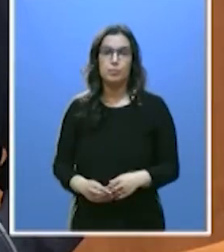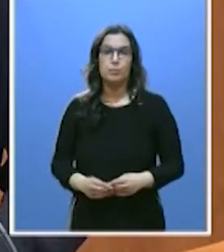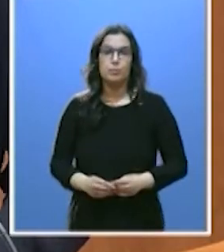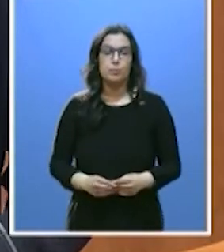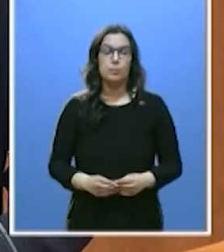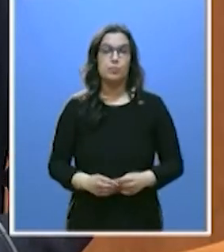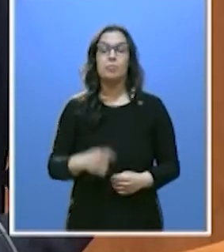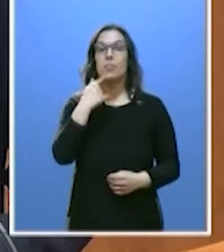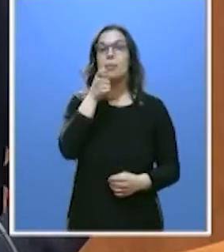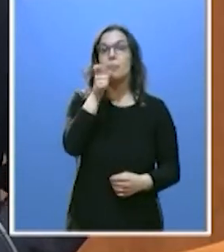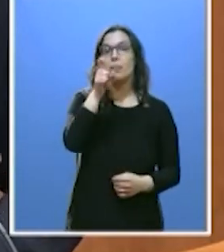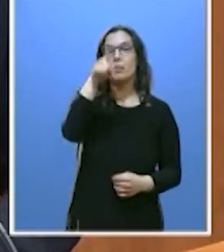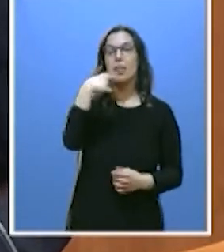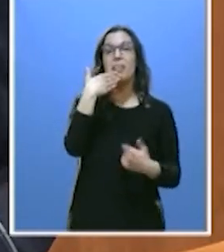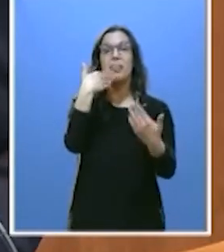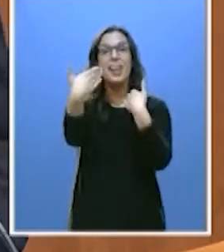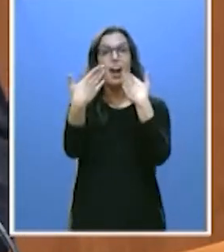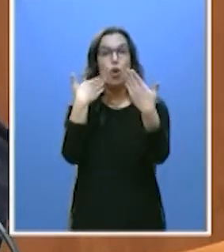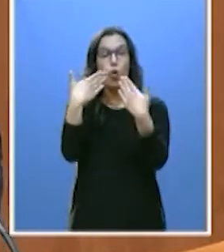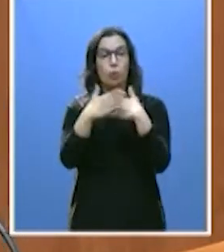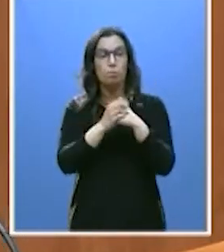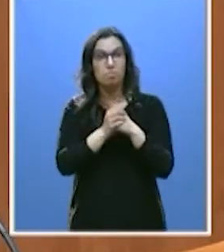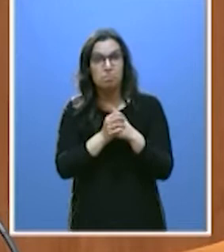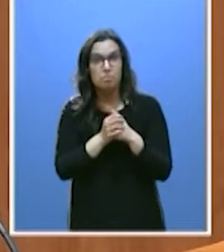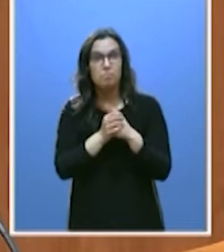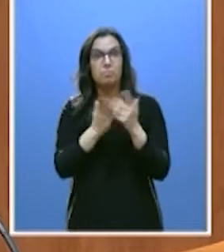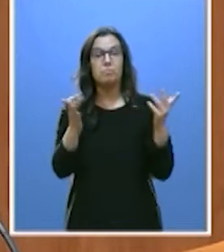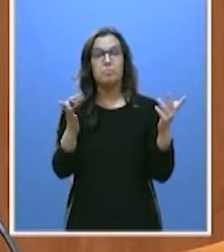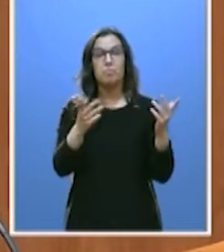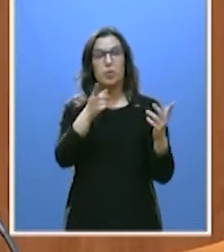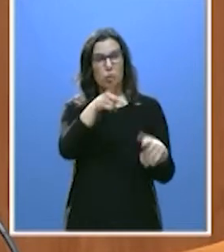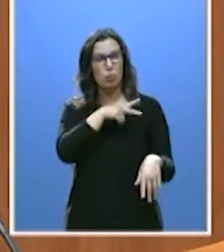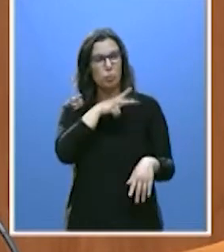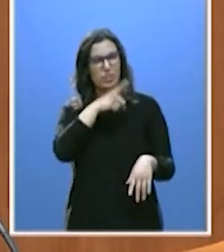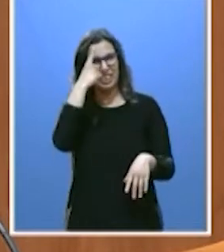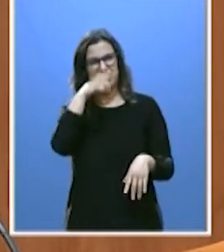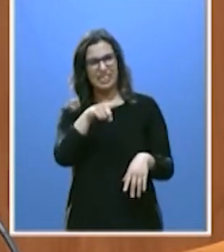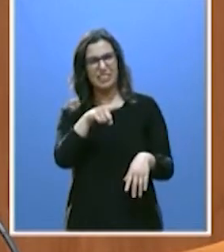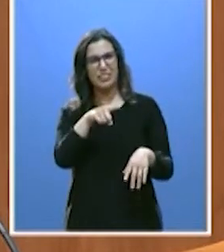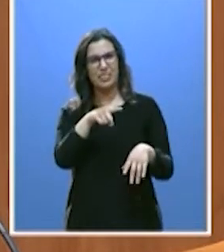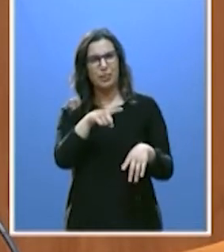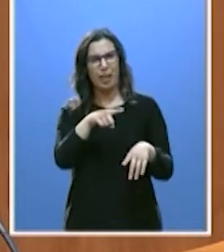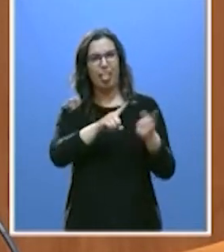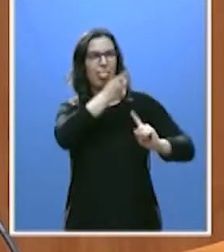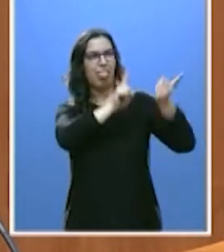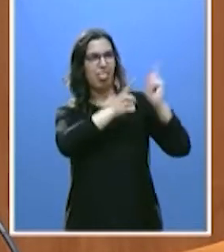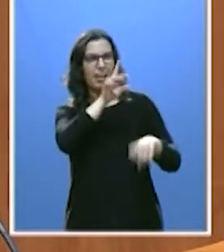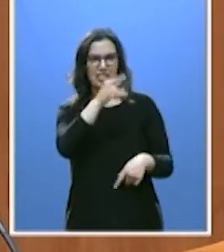Diálogo. Ustedes conocen el significado de esa palabra. Usted sabe lo que es la cháchara, pero no el diálogo.